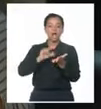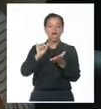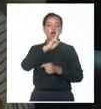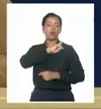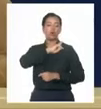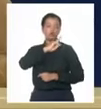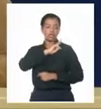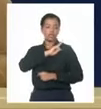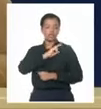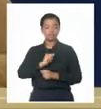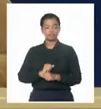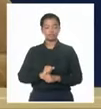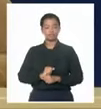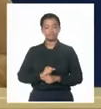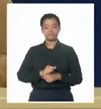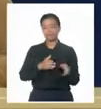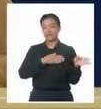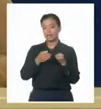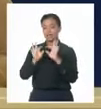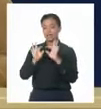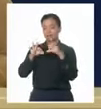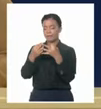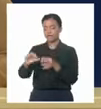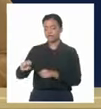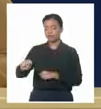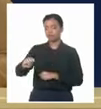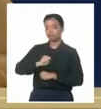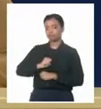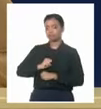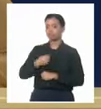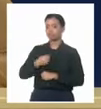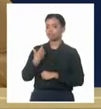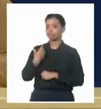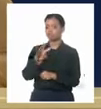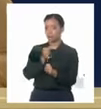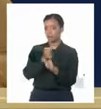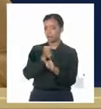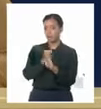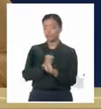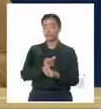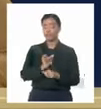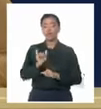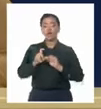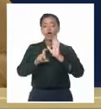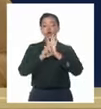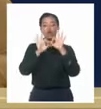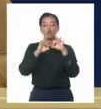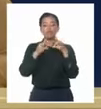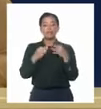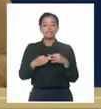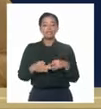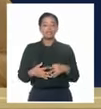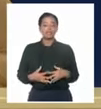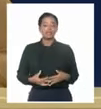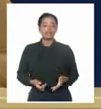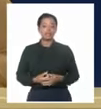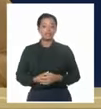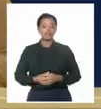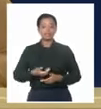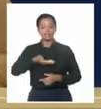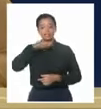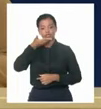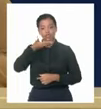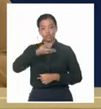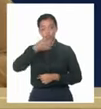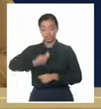responsabilidad parental tienen una amplia intervención. También se incorpora en el Código de las Familias lo que tiene que ver con la rendición de cuentas ante los